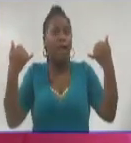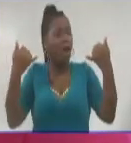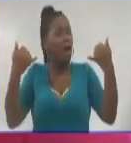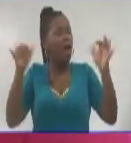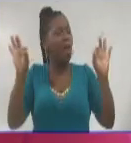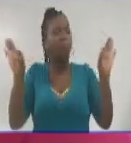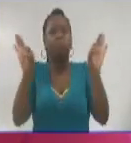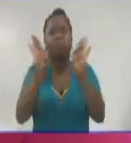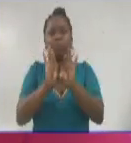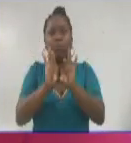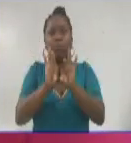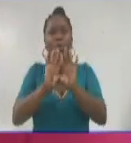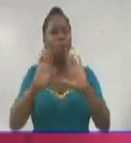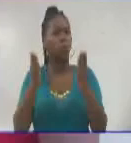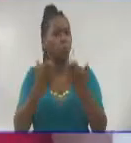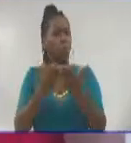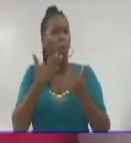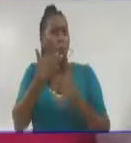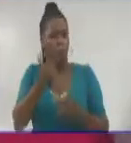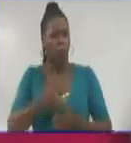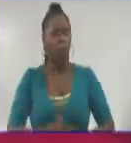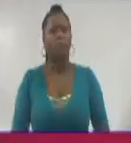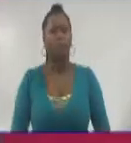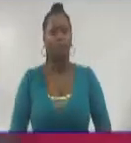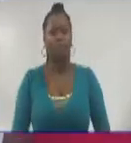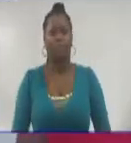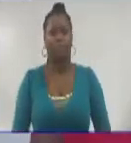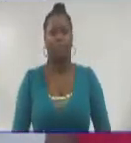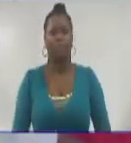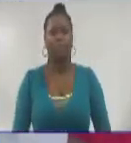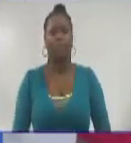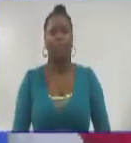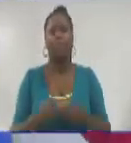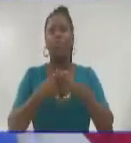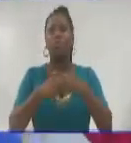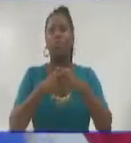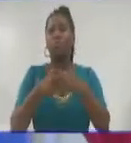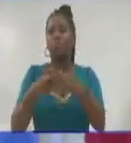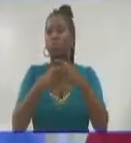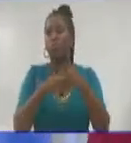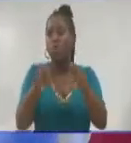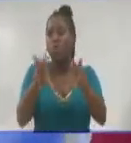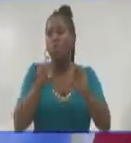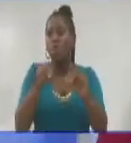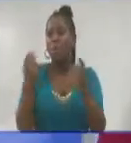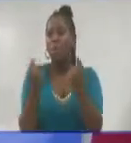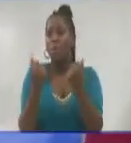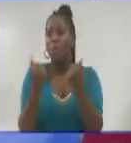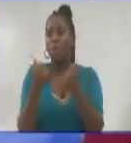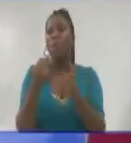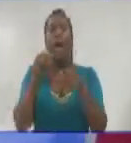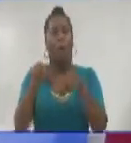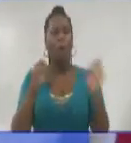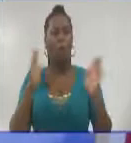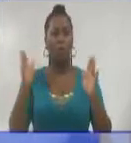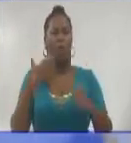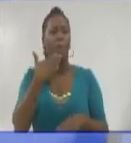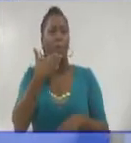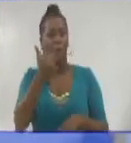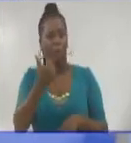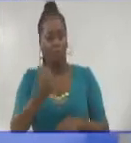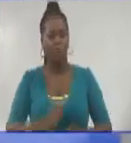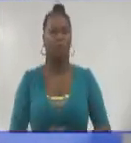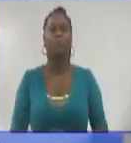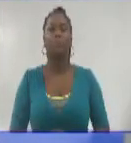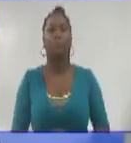un procesamiento digital de señales. Enhorabuena a estas inversiones de Radio Cuba que les ocupa en esta etapa. Seguros